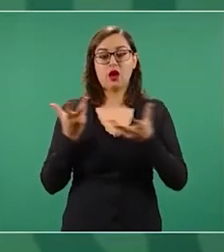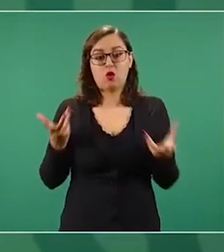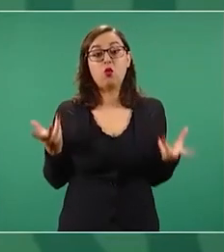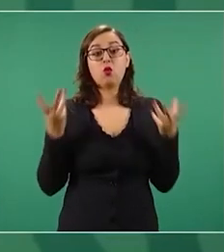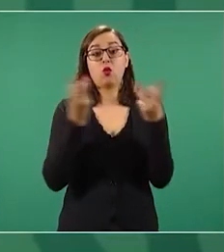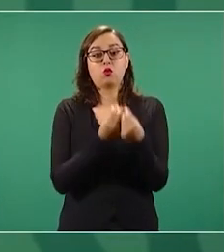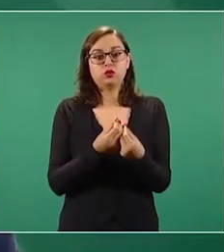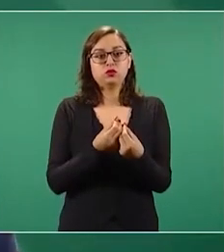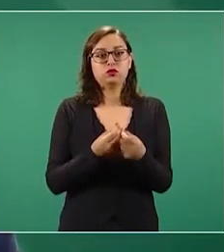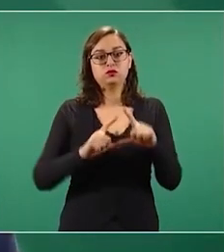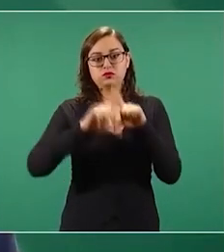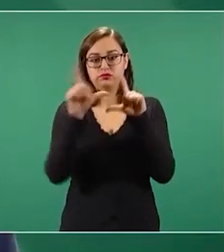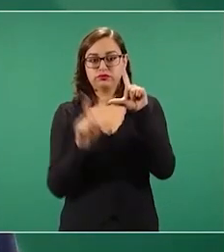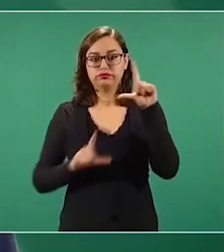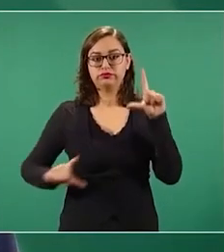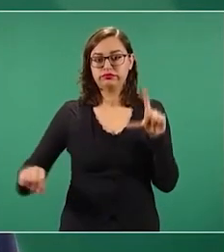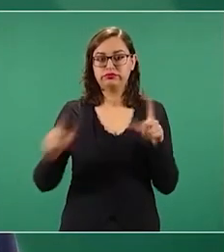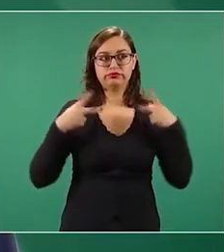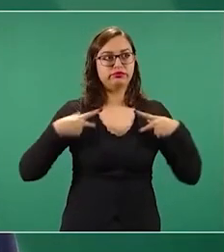pública